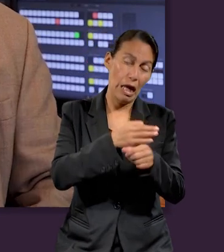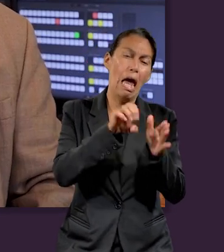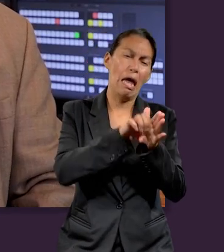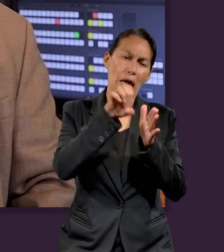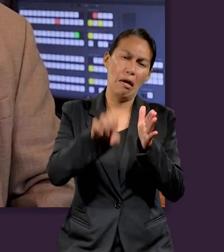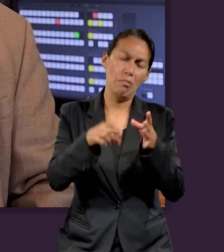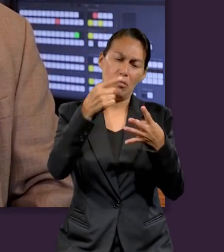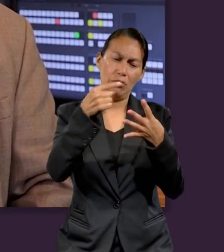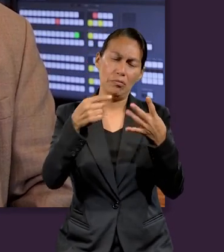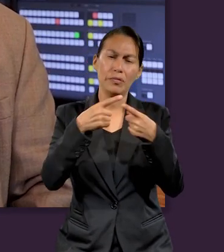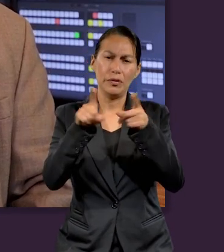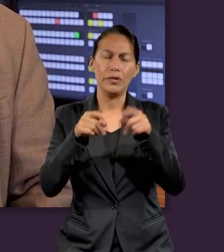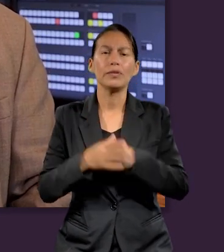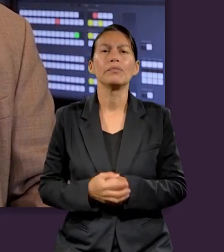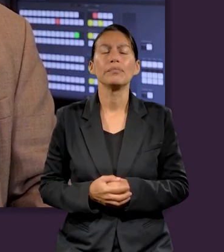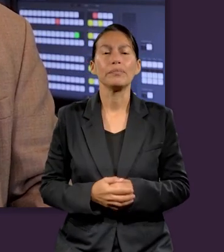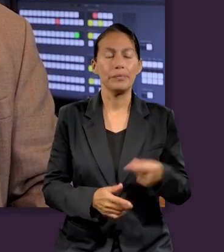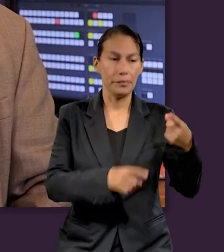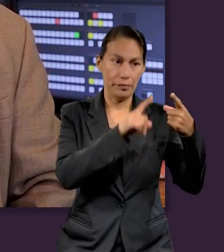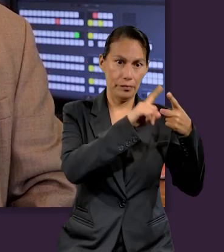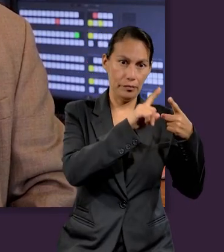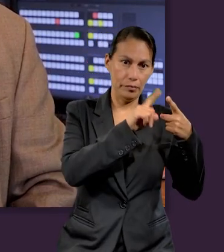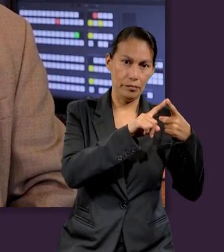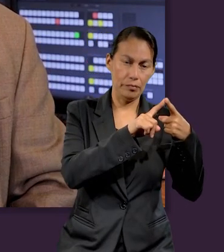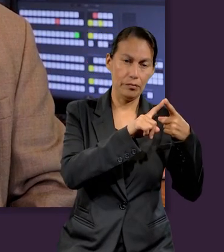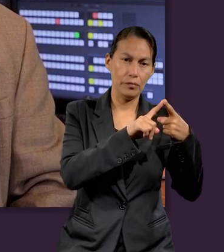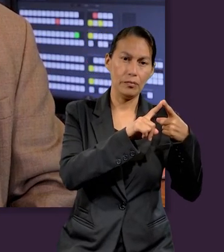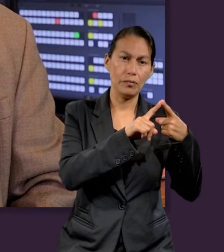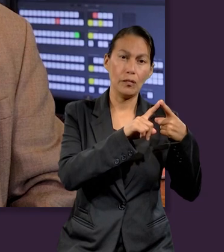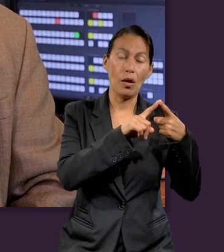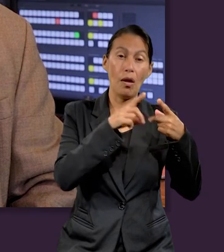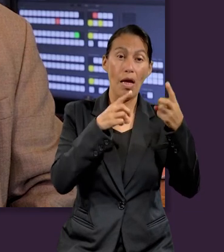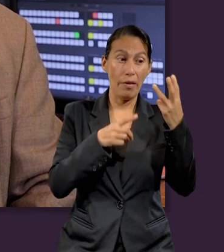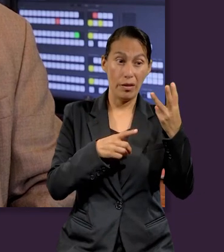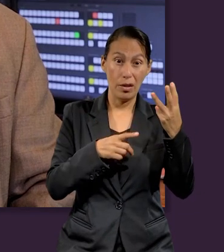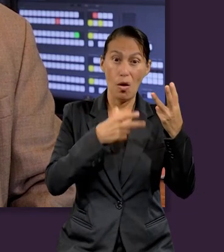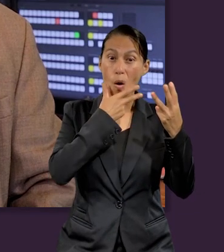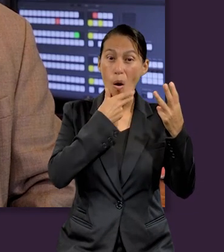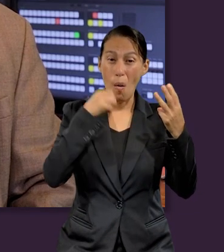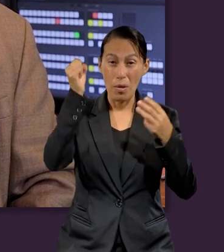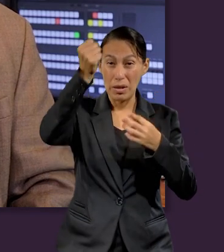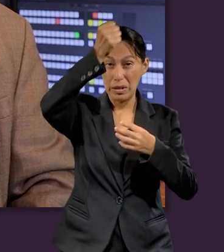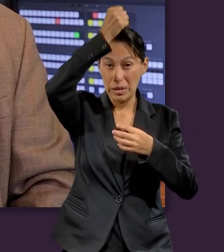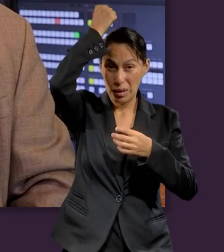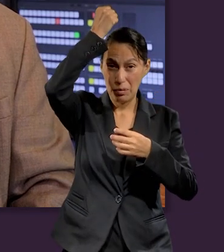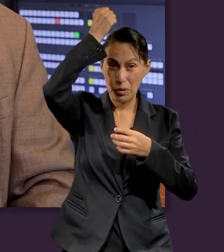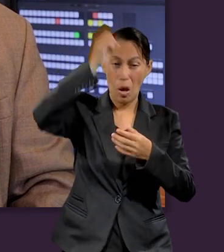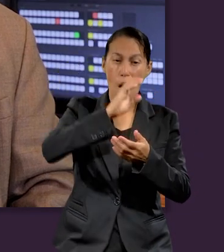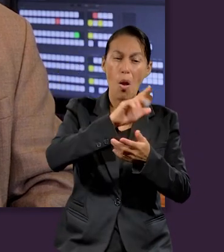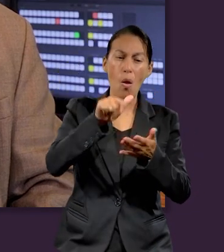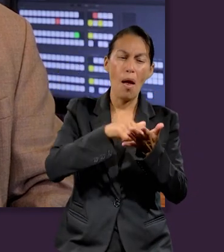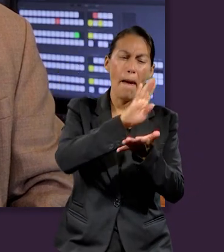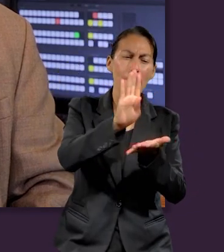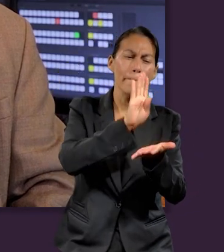esta ocasión citaré algunos ejemplos. En primer lugar, los sabios que llegaron a Belén